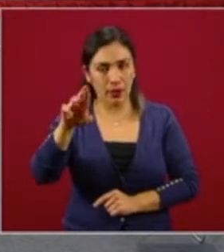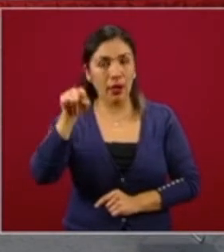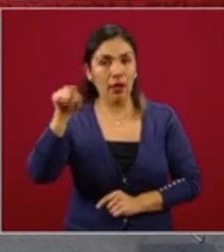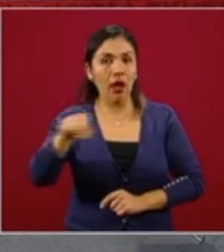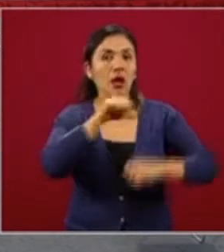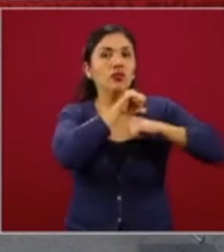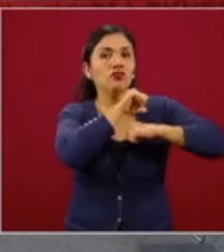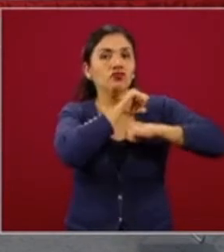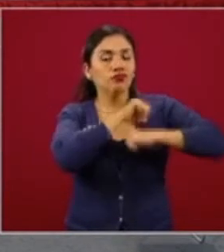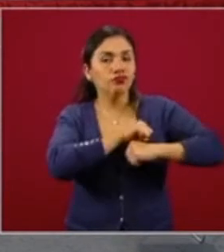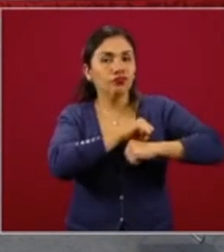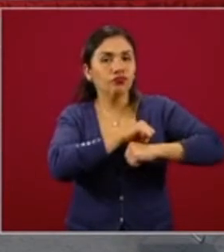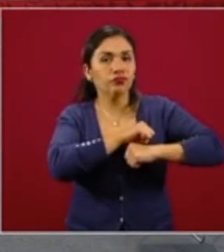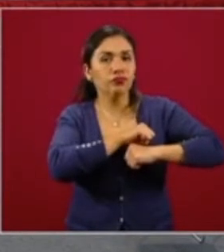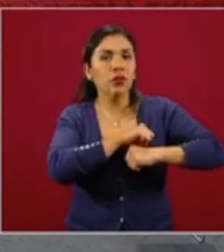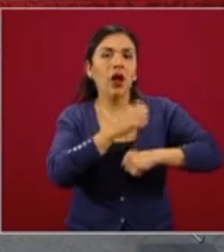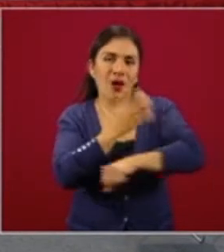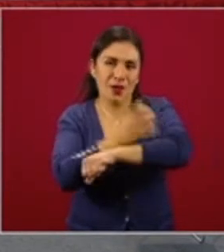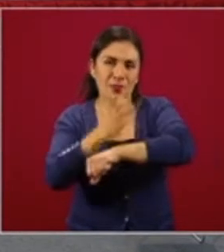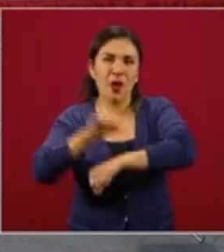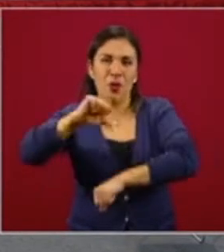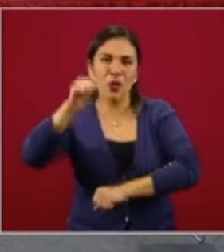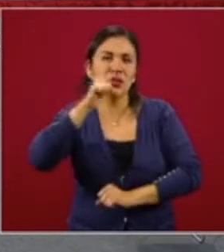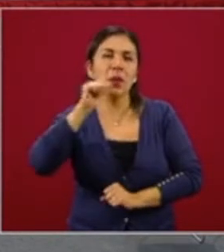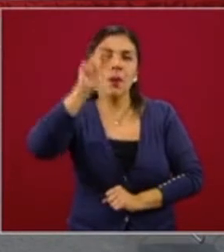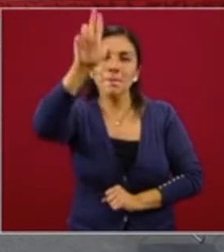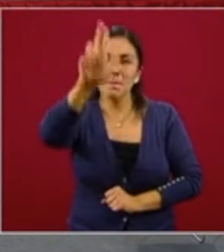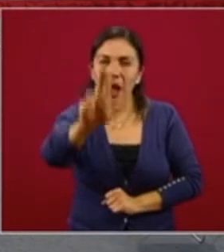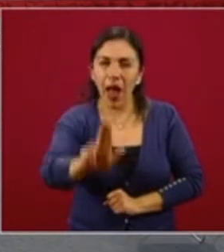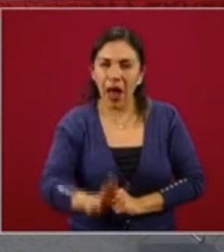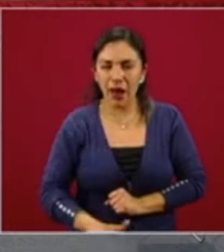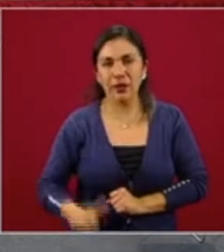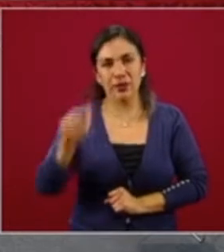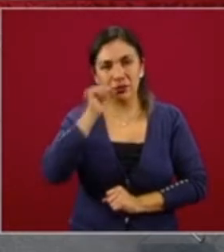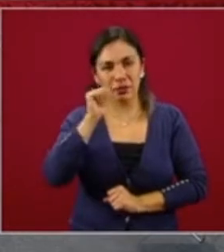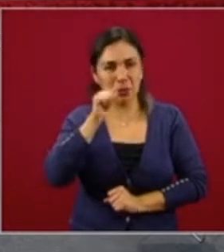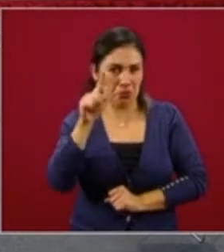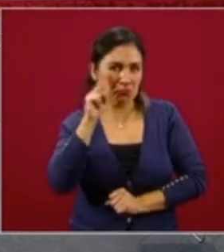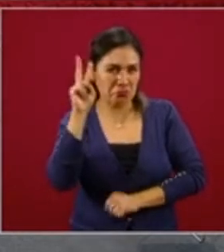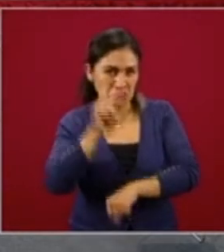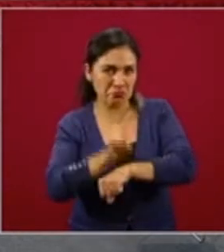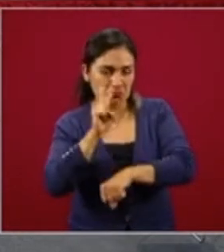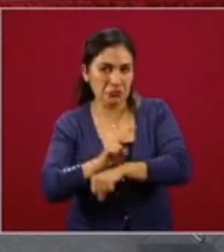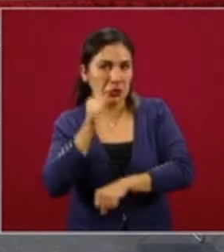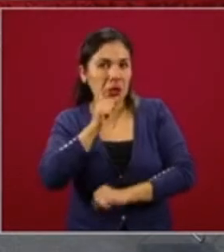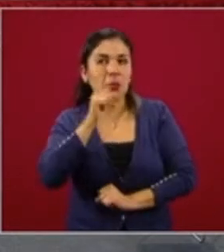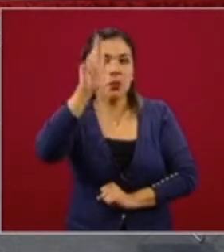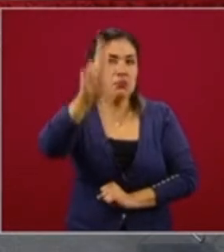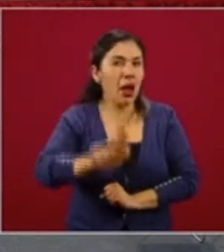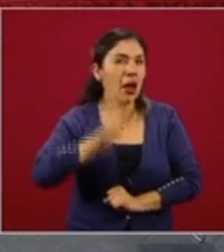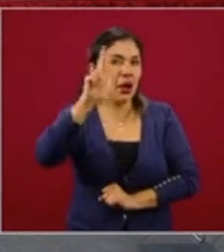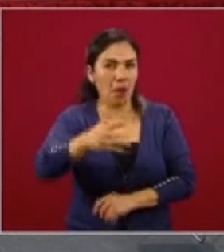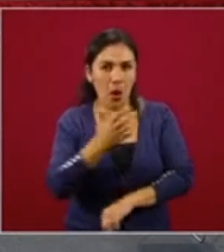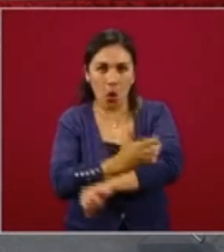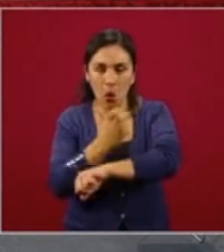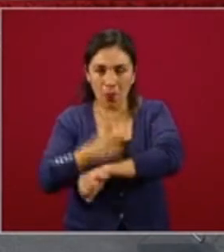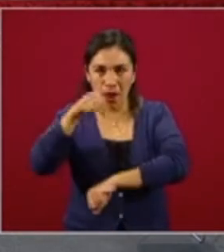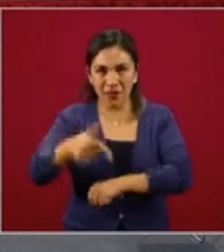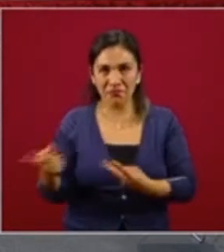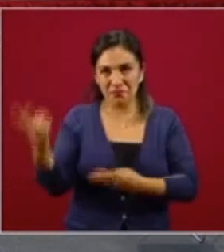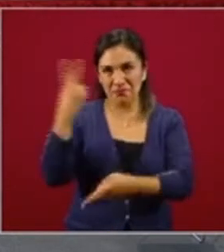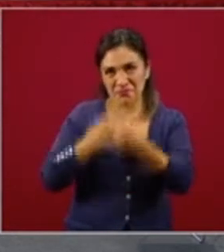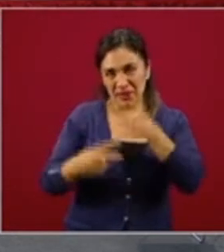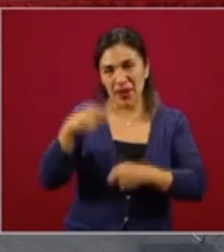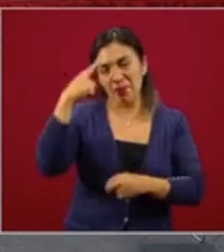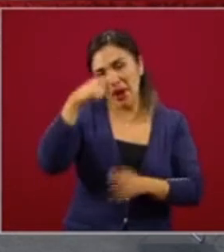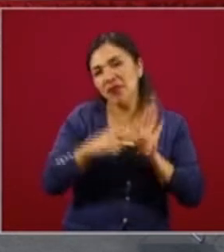nos acompaña todos los martes, no sé si lo habrán notado, pero ha estado con nosotros los martes acompañándonos,